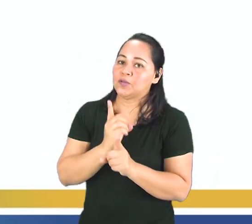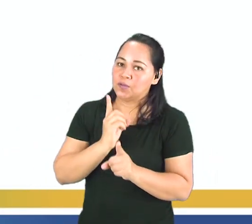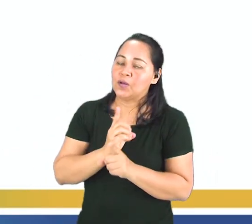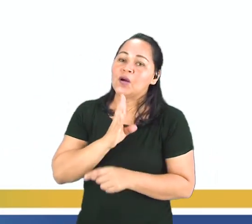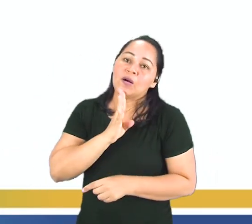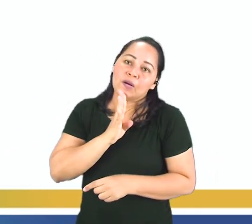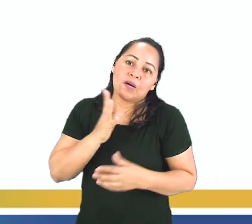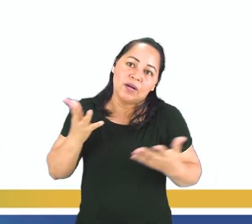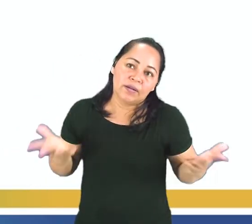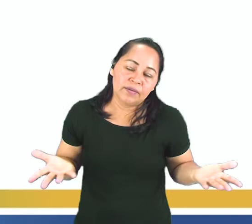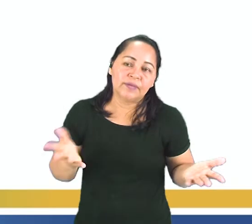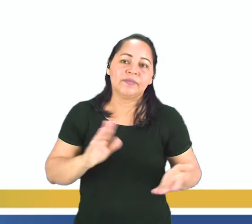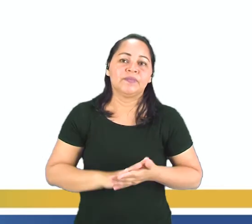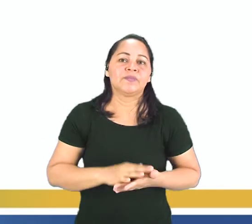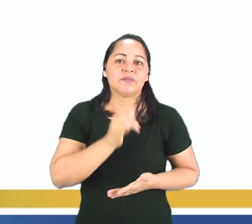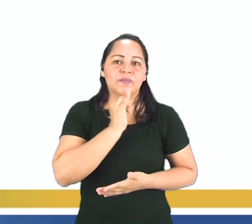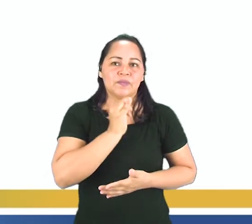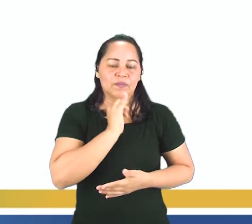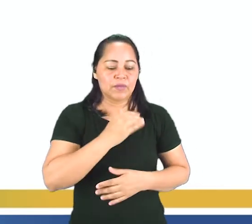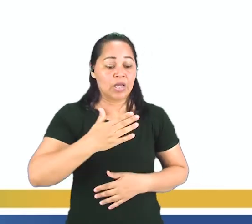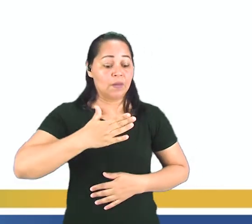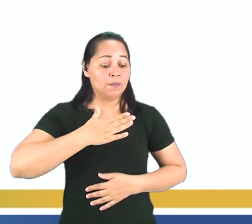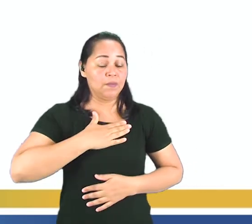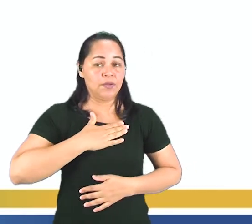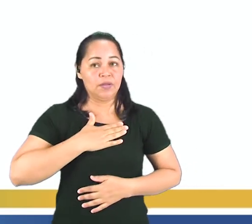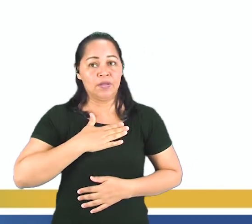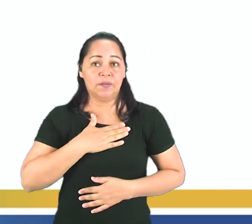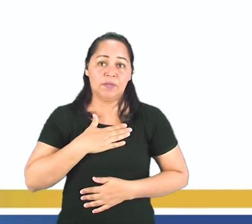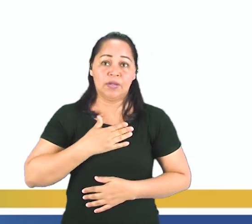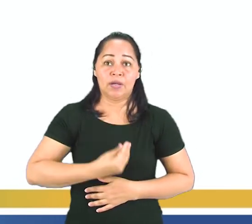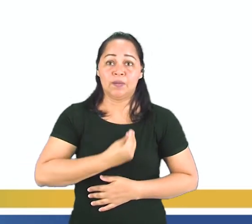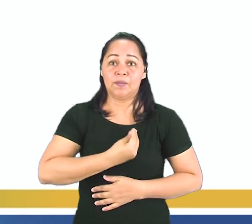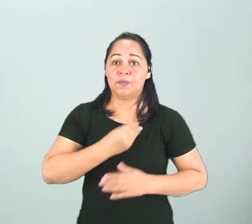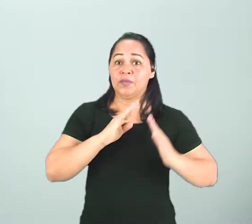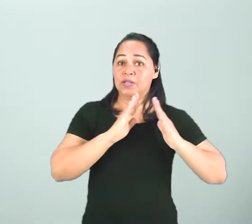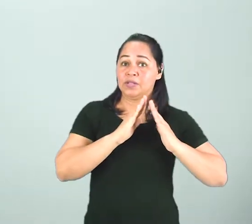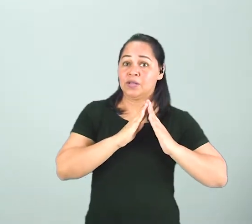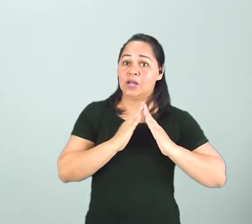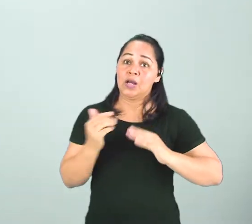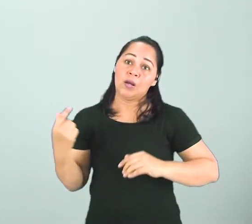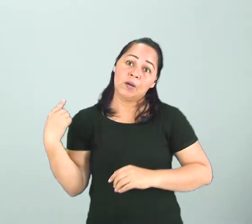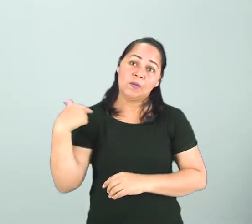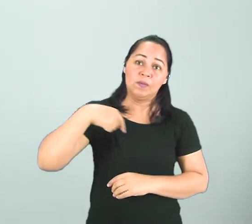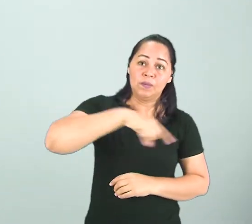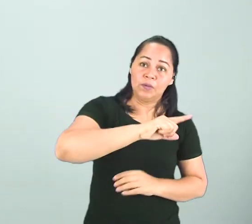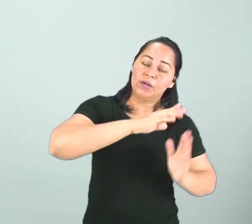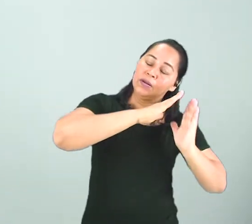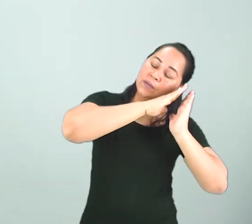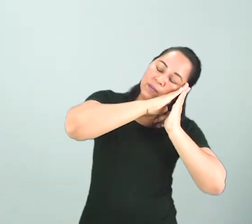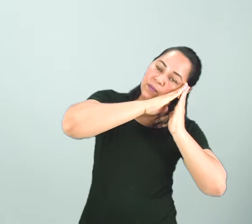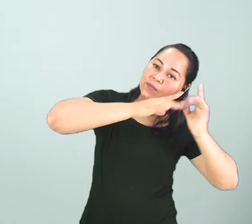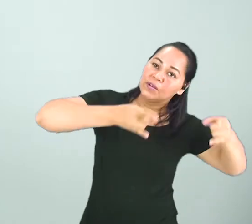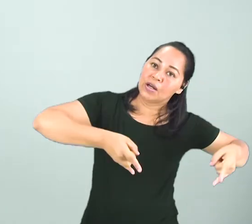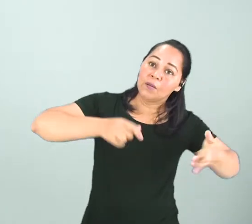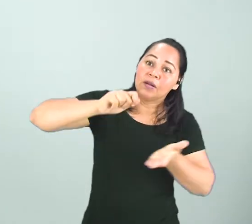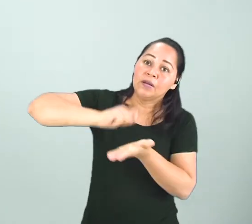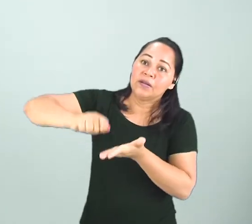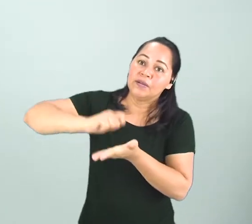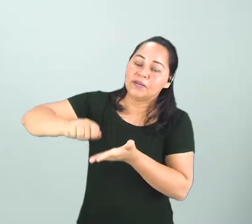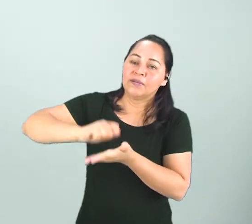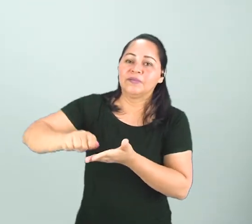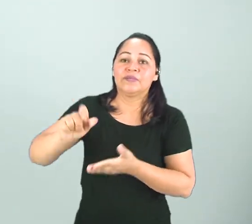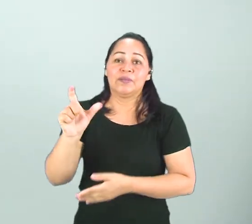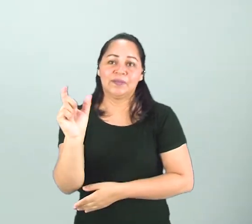a día. Cuando usted esté ahí en su cuarto, usted va a decir, estoy en mi habitación, voy para mi cama y así por diante. Lo importante es usted ir